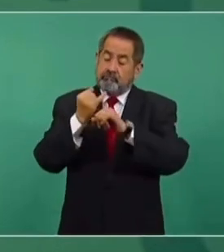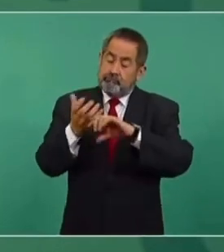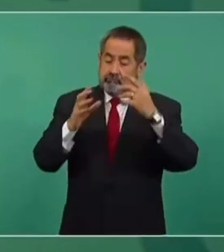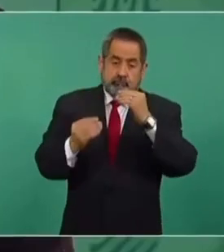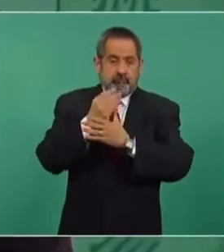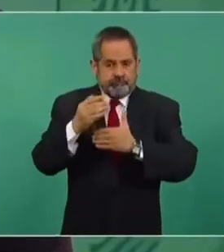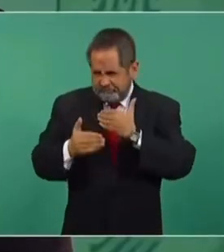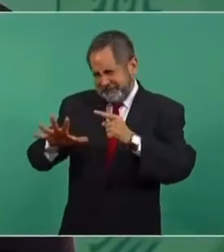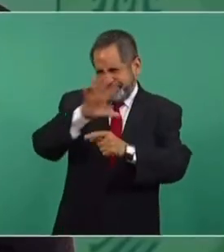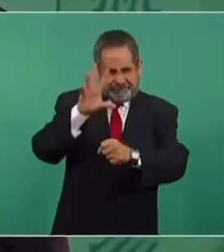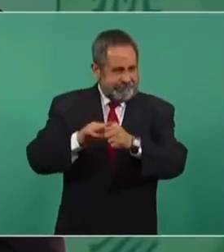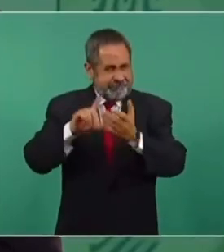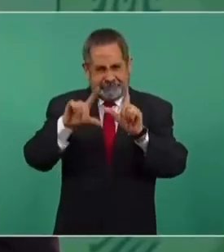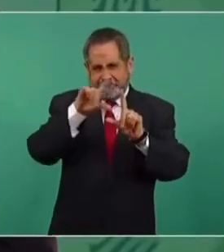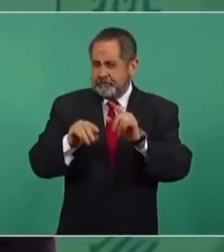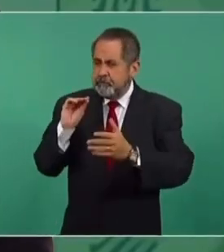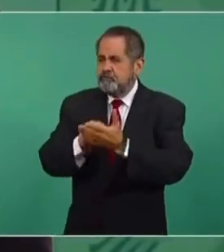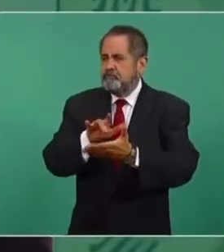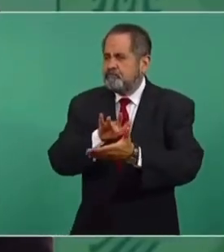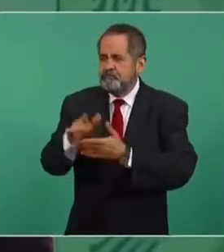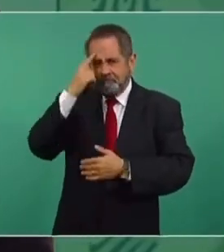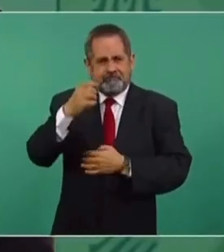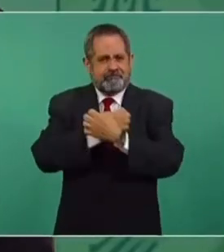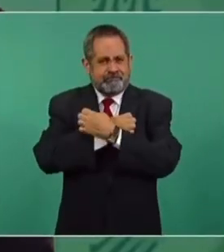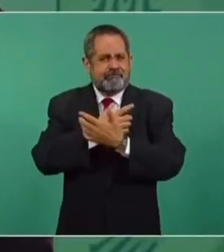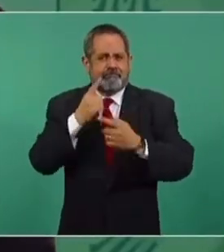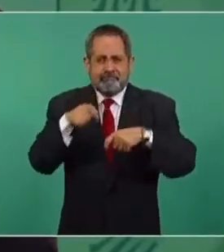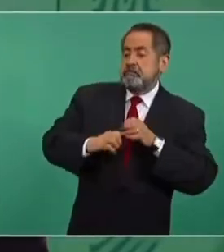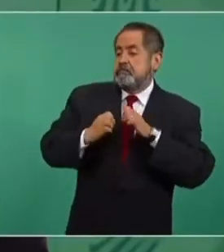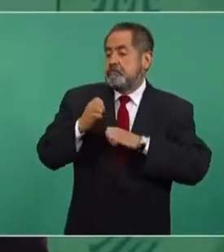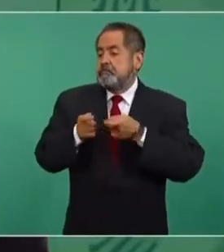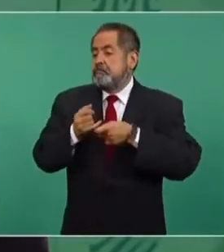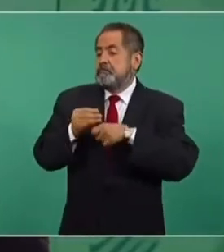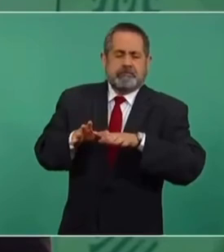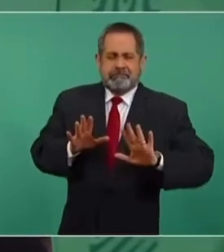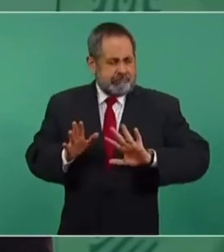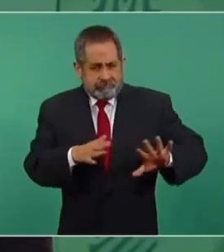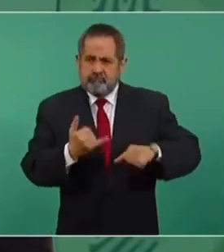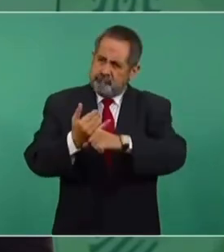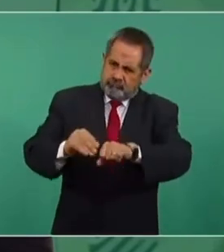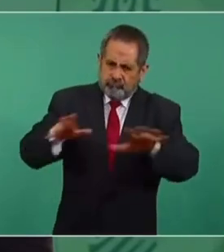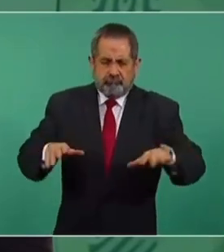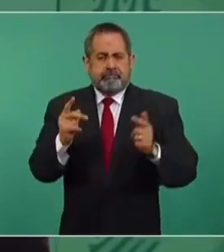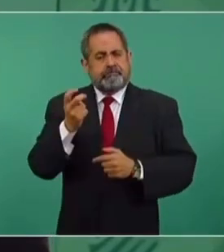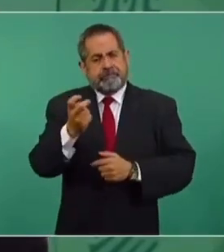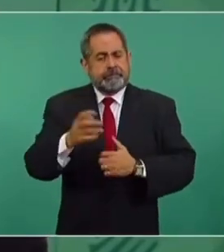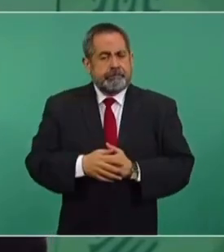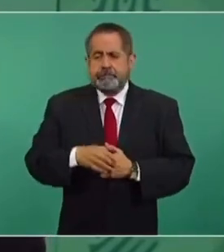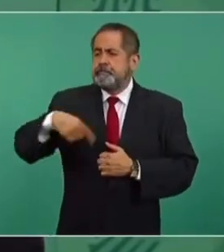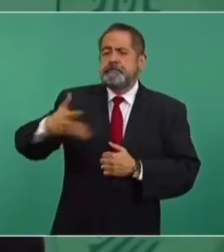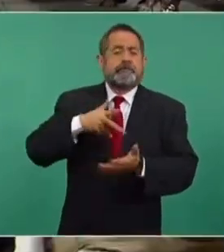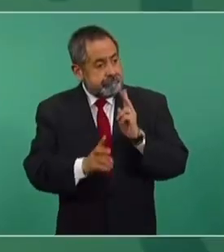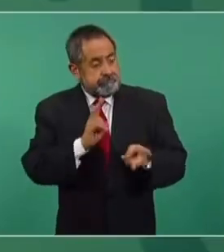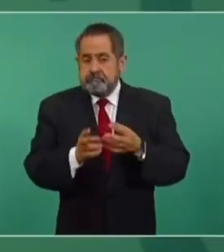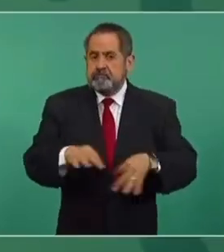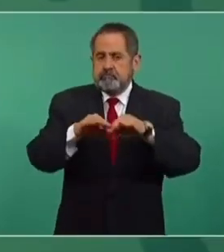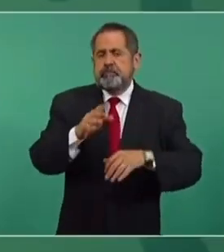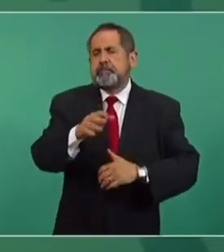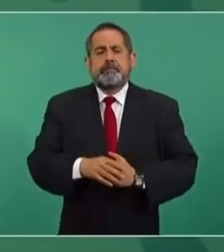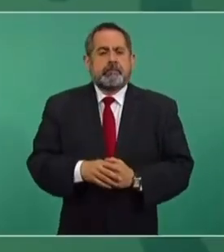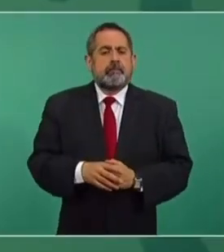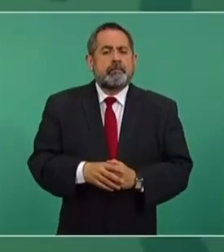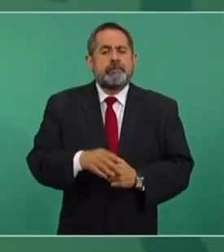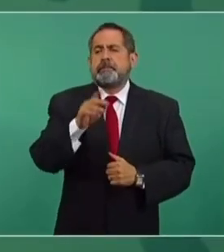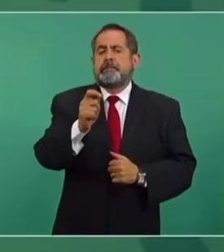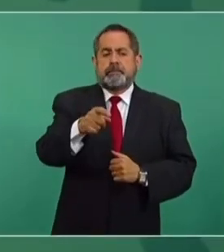lograr esto, es apoyar lo educativo, la salud, que se garanticen las libertades, el derecho a la información. En el caso